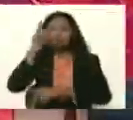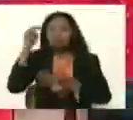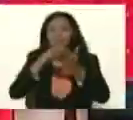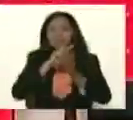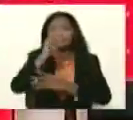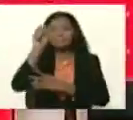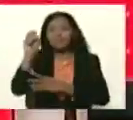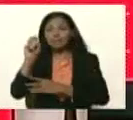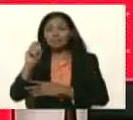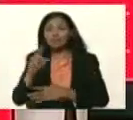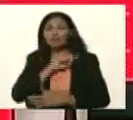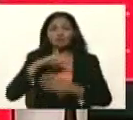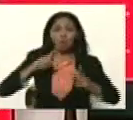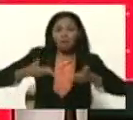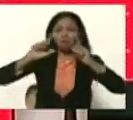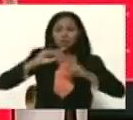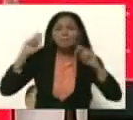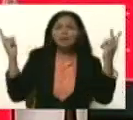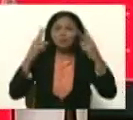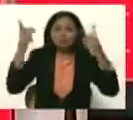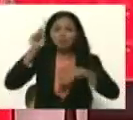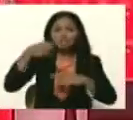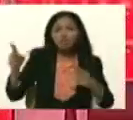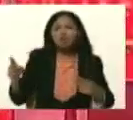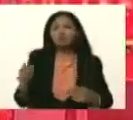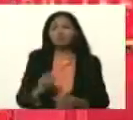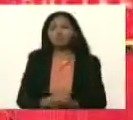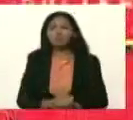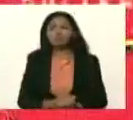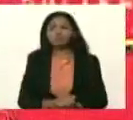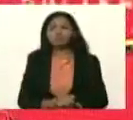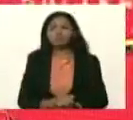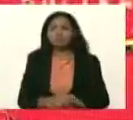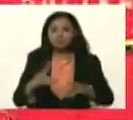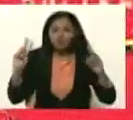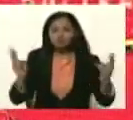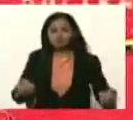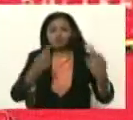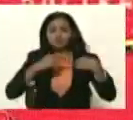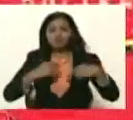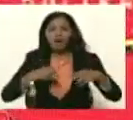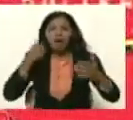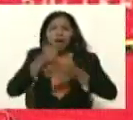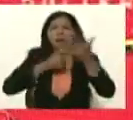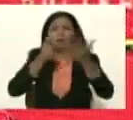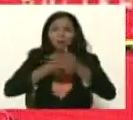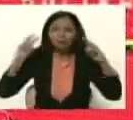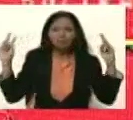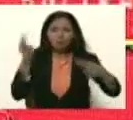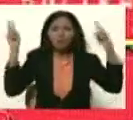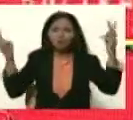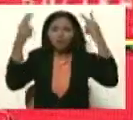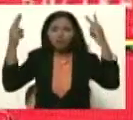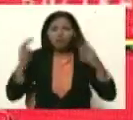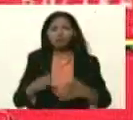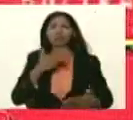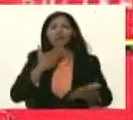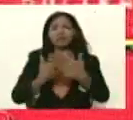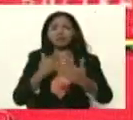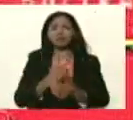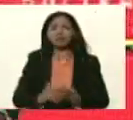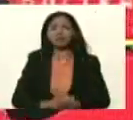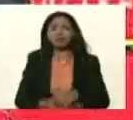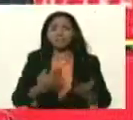estamos listos para la victoria a la carga a la batalla y a la victoria gracias